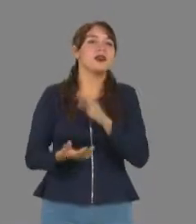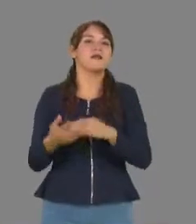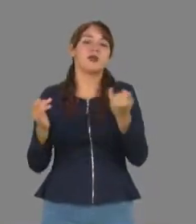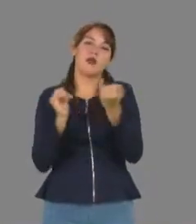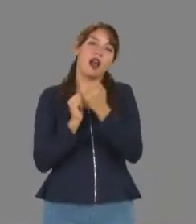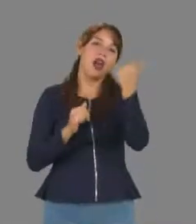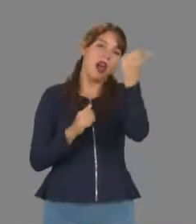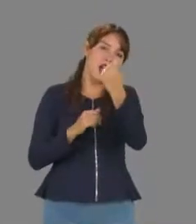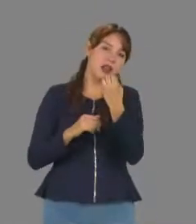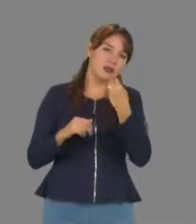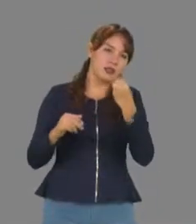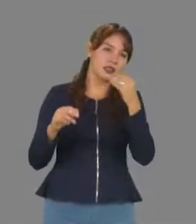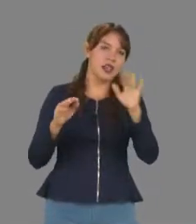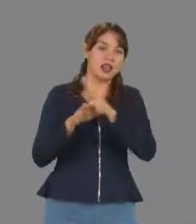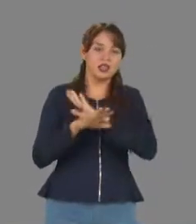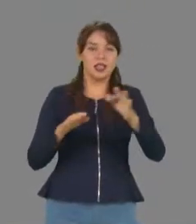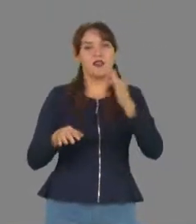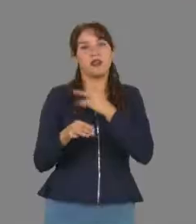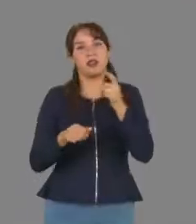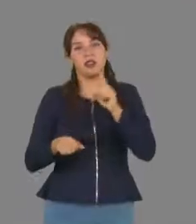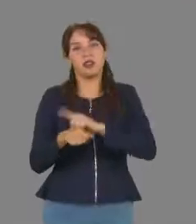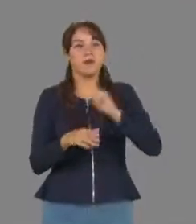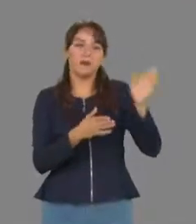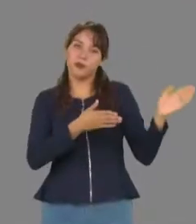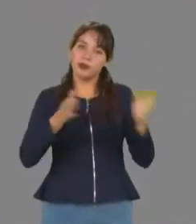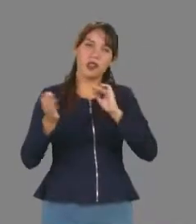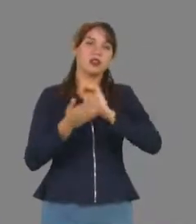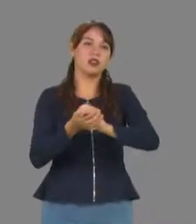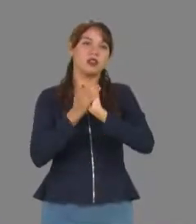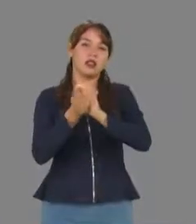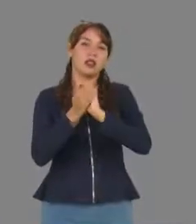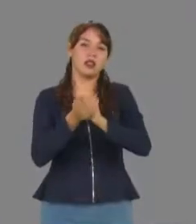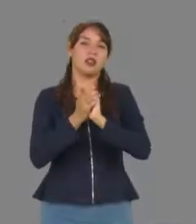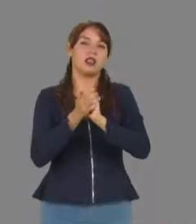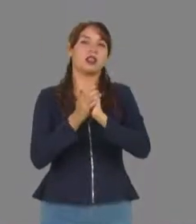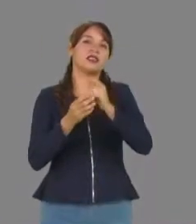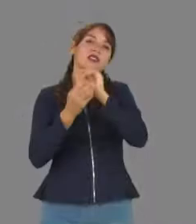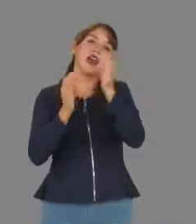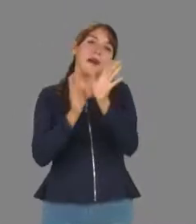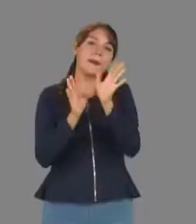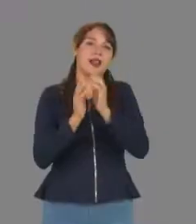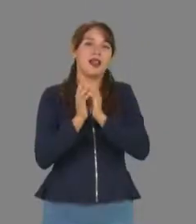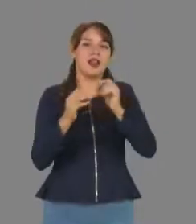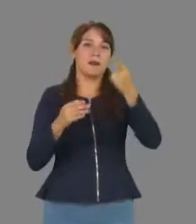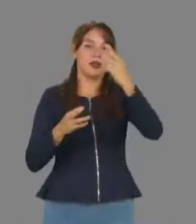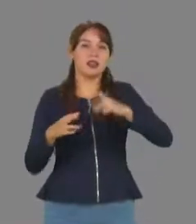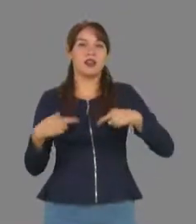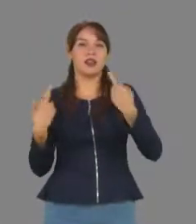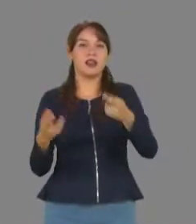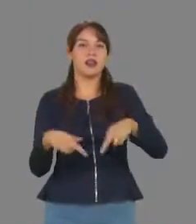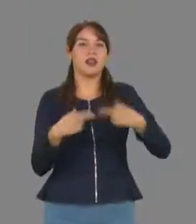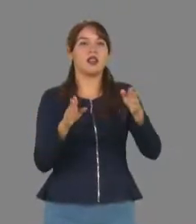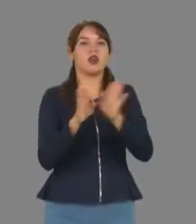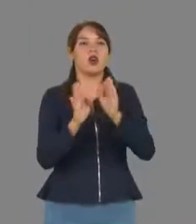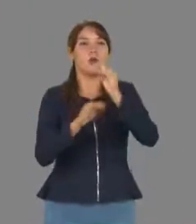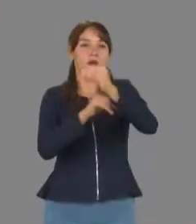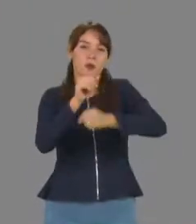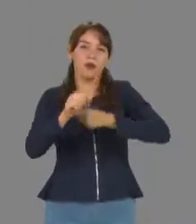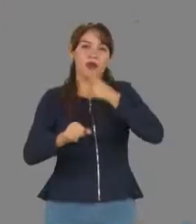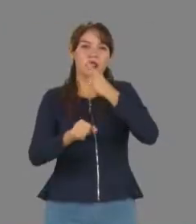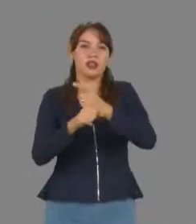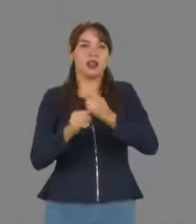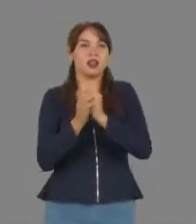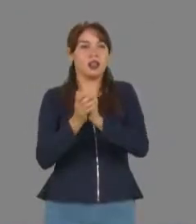almuerzo para celebrar tan importante fecha, las homenajeadas recibieron un obsequio personal de parte de la institución, teniendo la oportunidad de